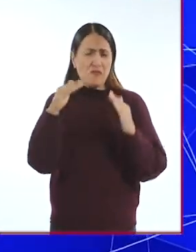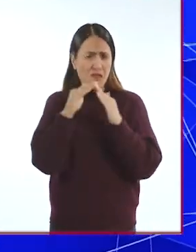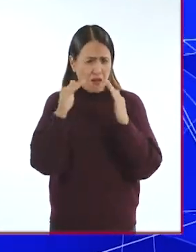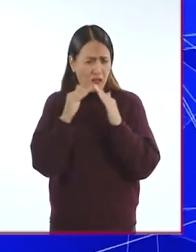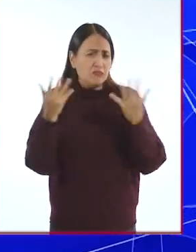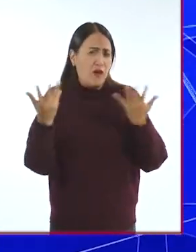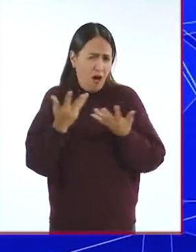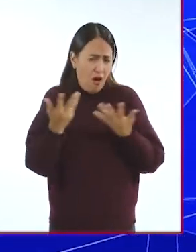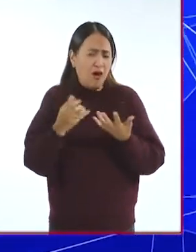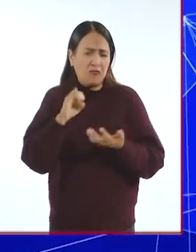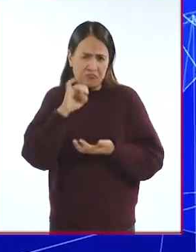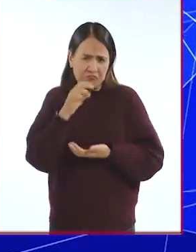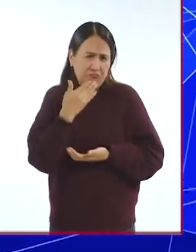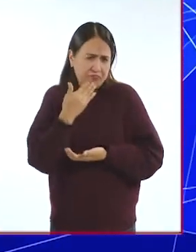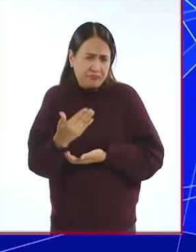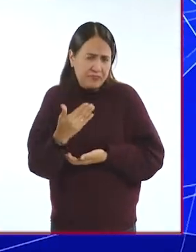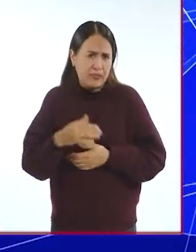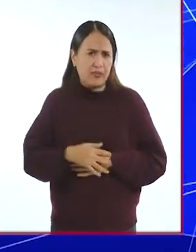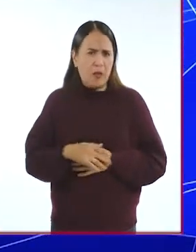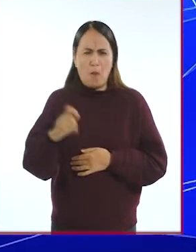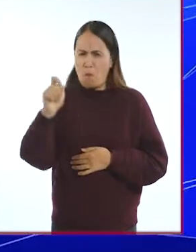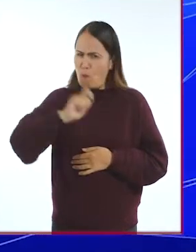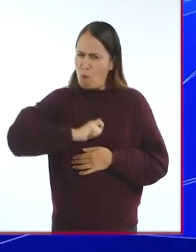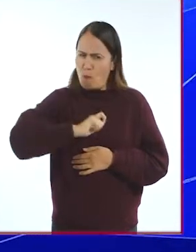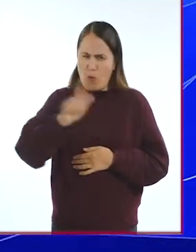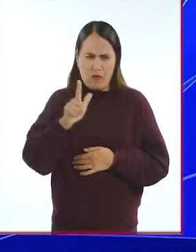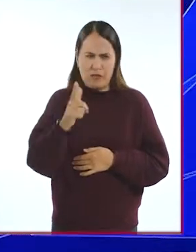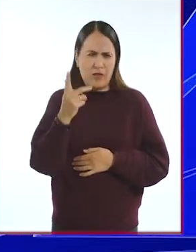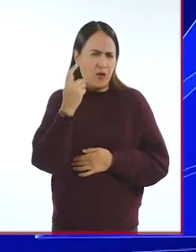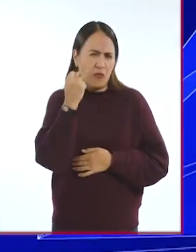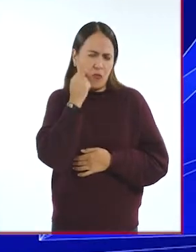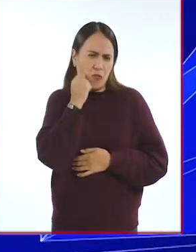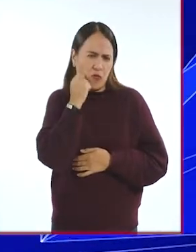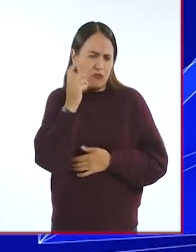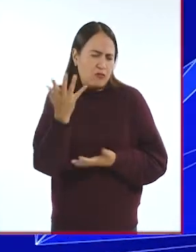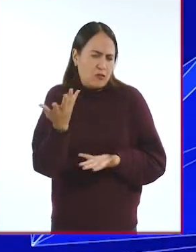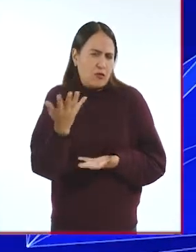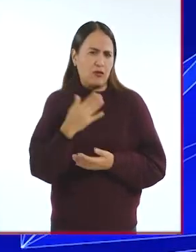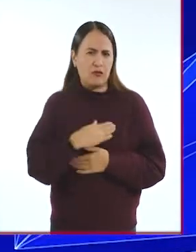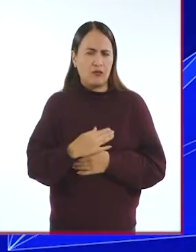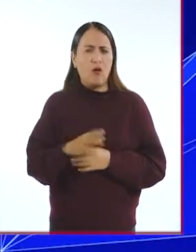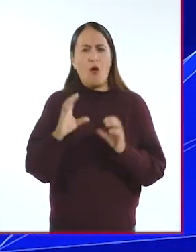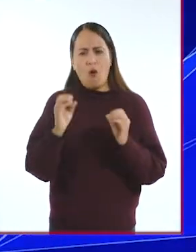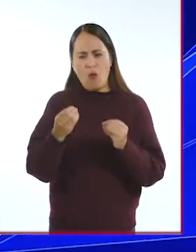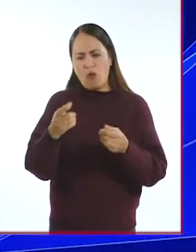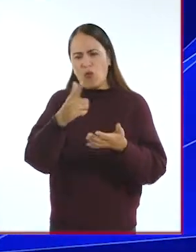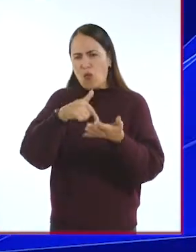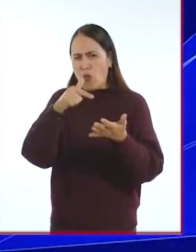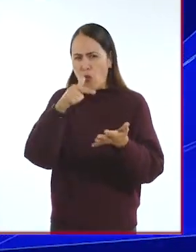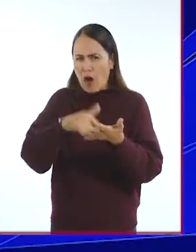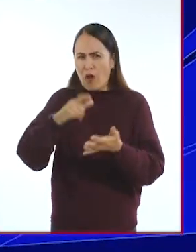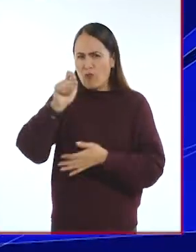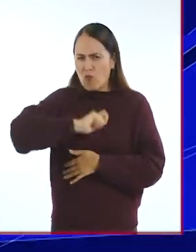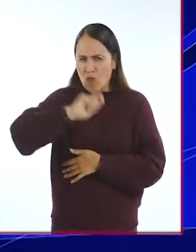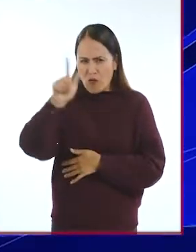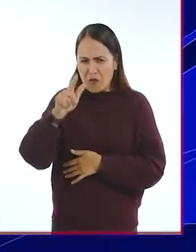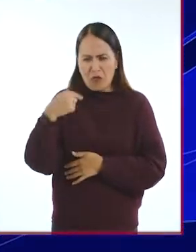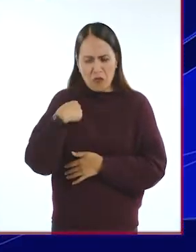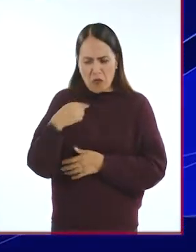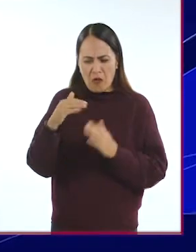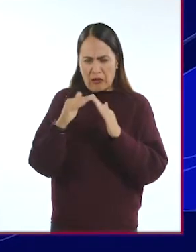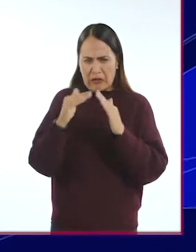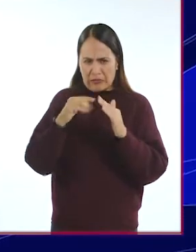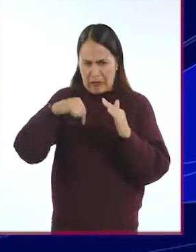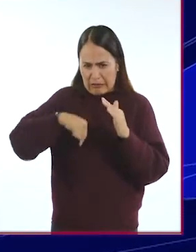¿No? Y tan profesional como en cualquier otro lugar, un estudio profesional, etcétera.